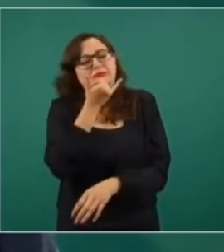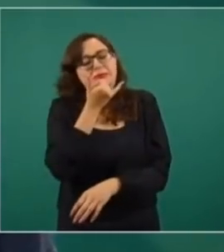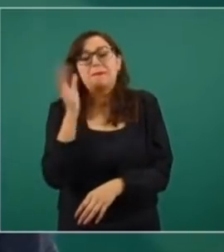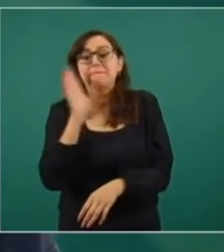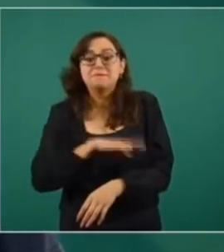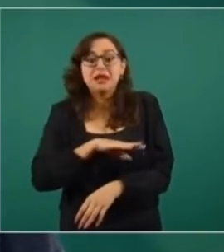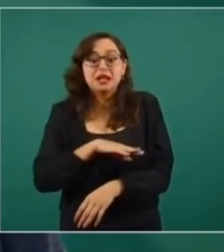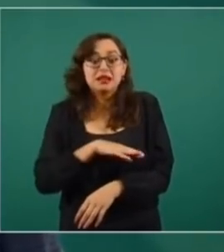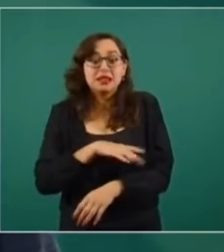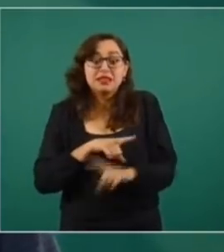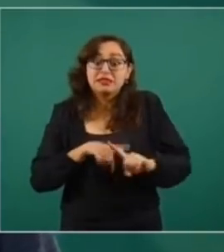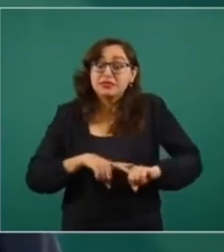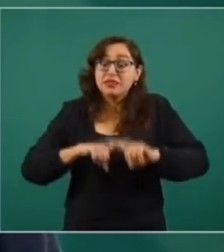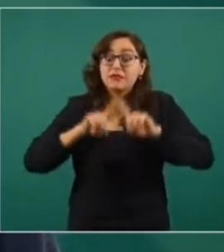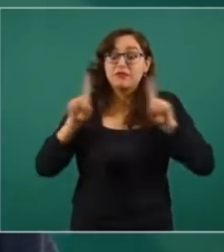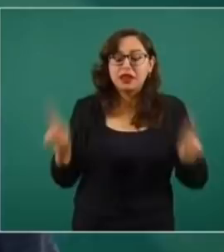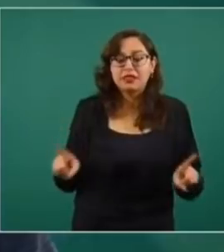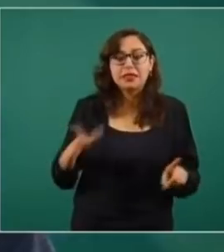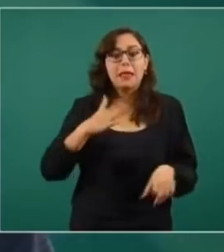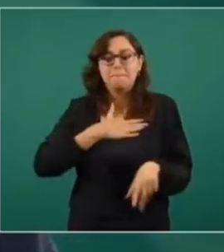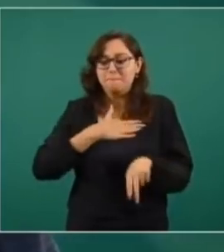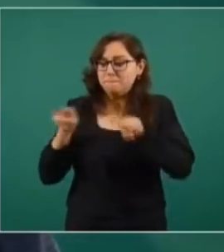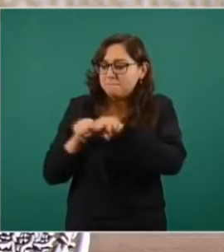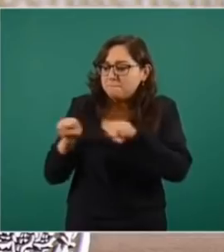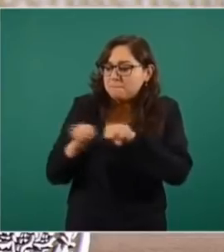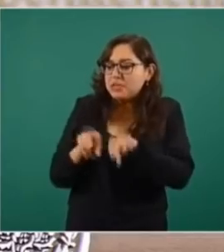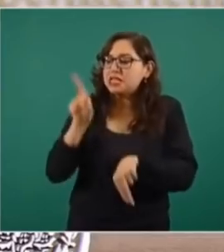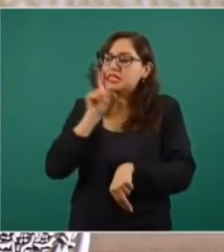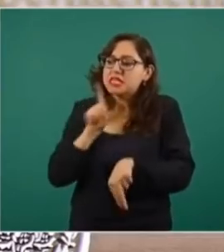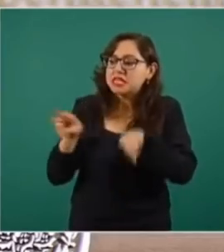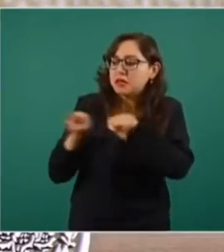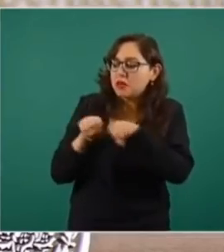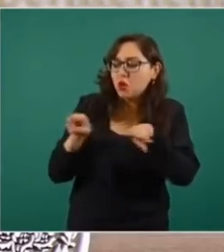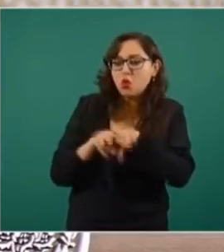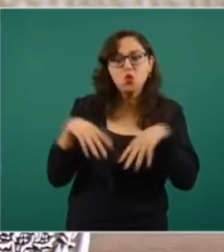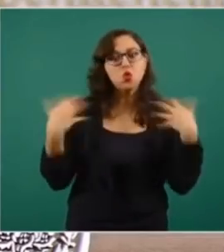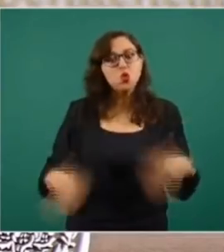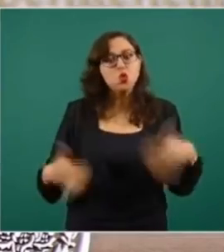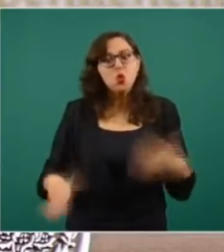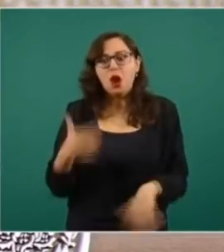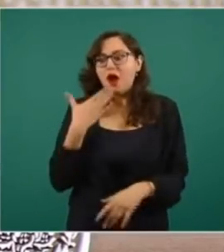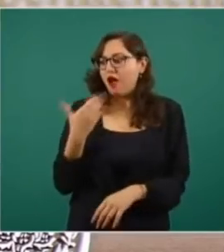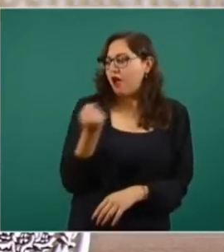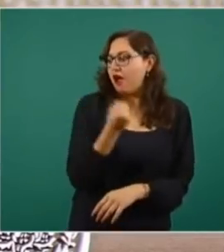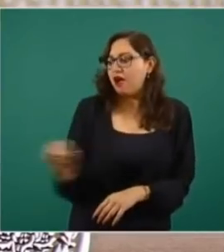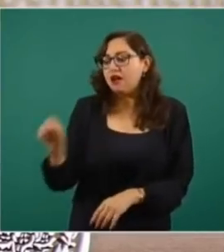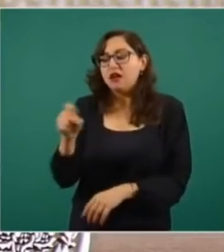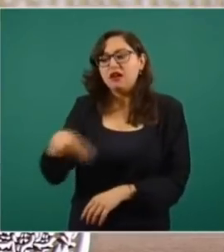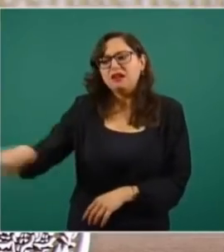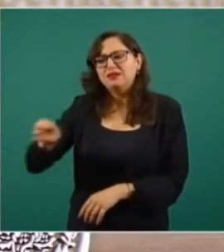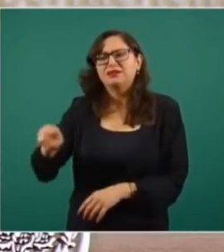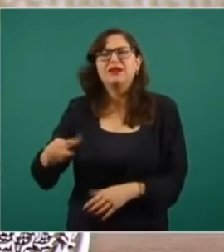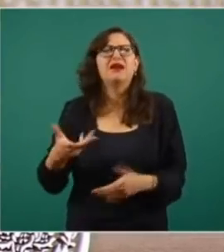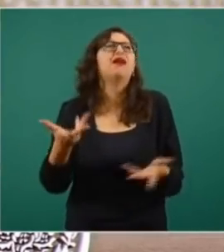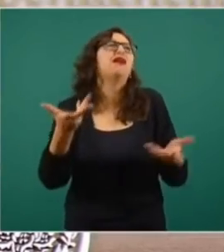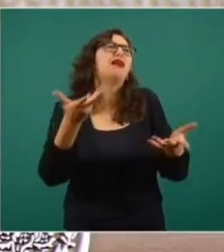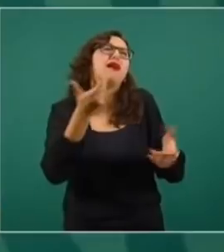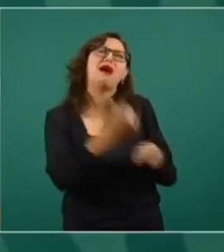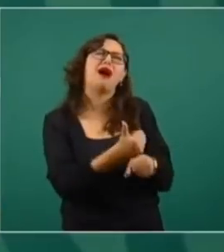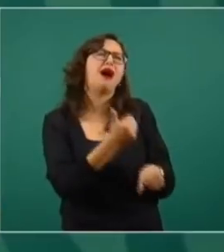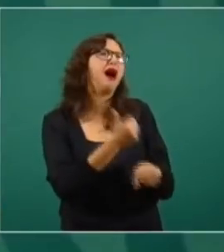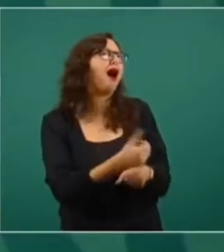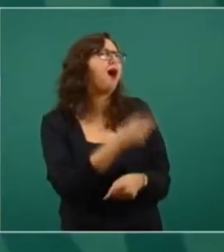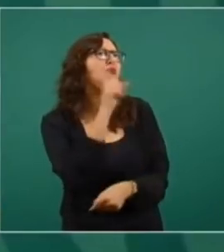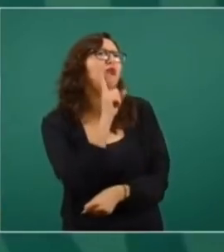súper buenas son mis nietas y mis nietos. Esos sí te puedo decir que me dicen, ay, abuela, tú